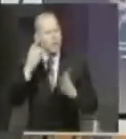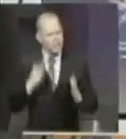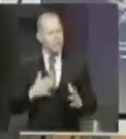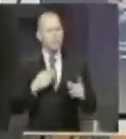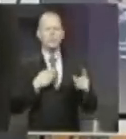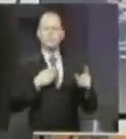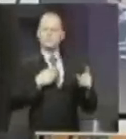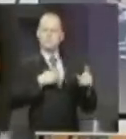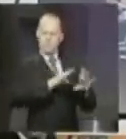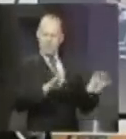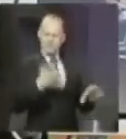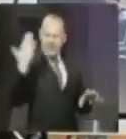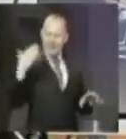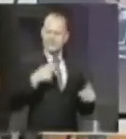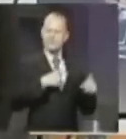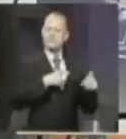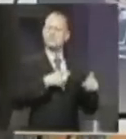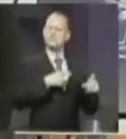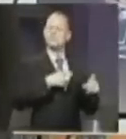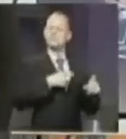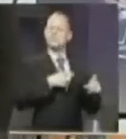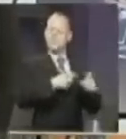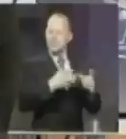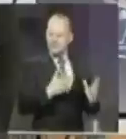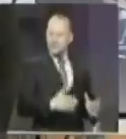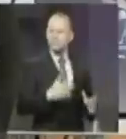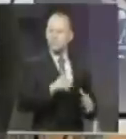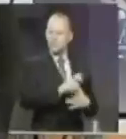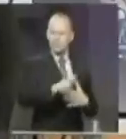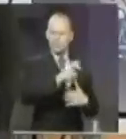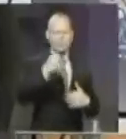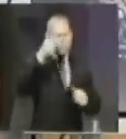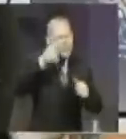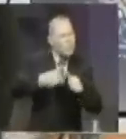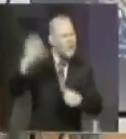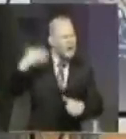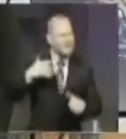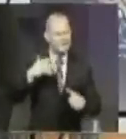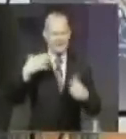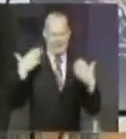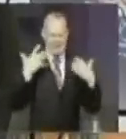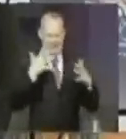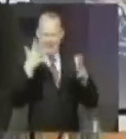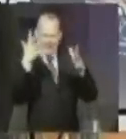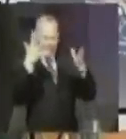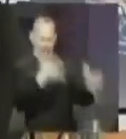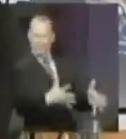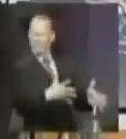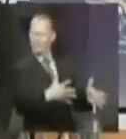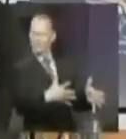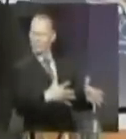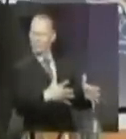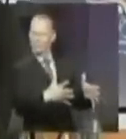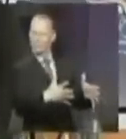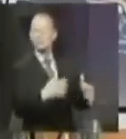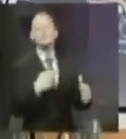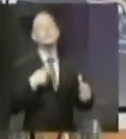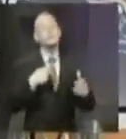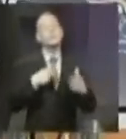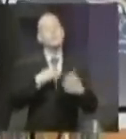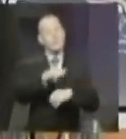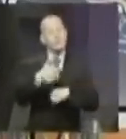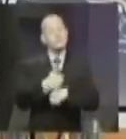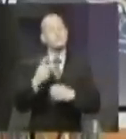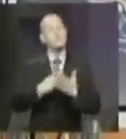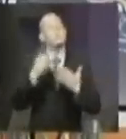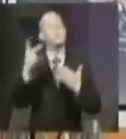director de turismo. No sé si tú recuerdas que las playas antes estaban abandonadas. Yo hice un programa como director de turismo